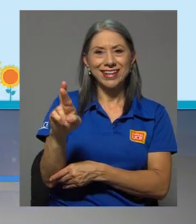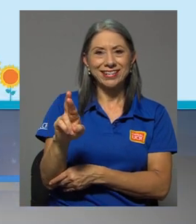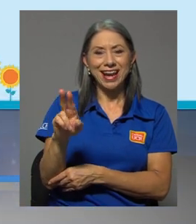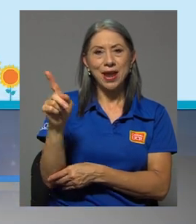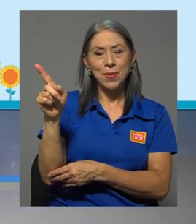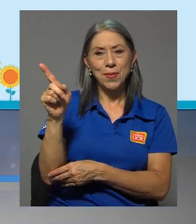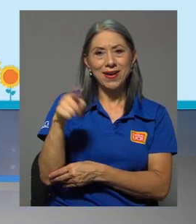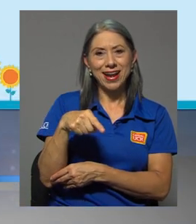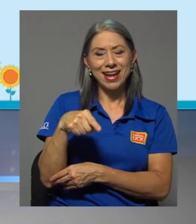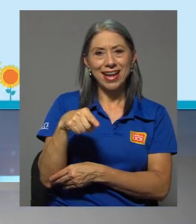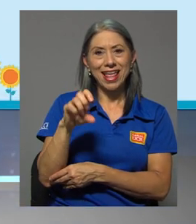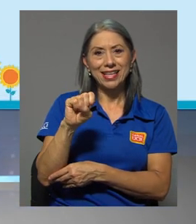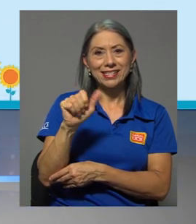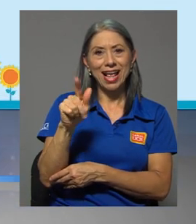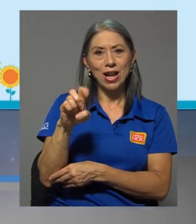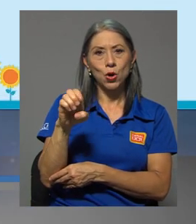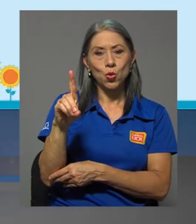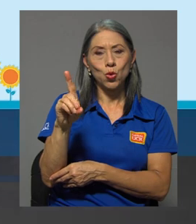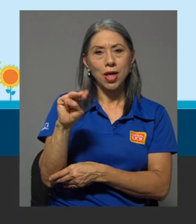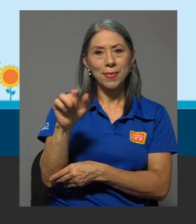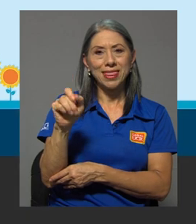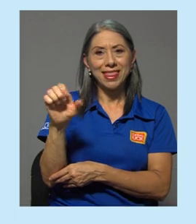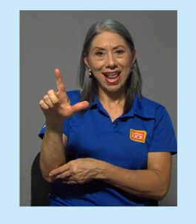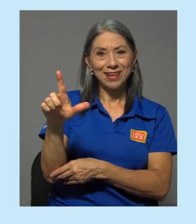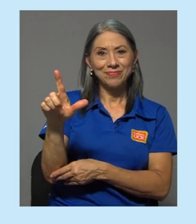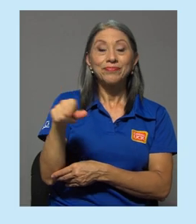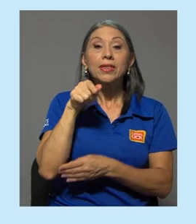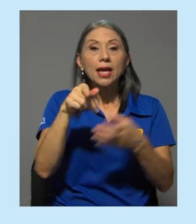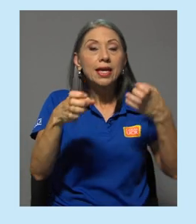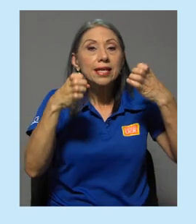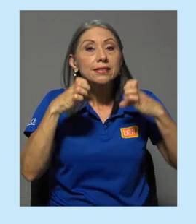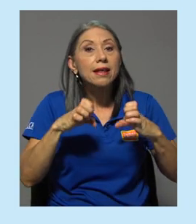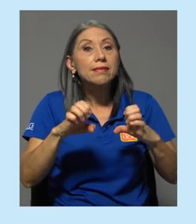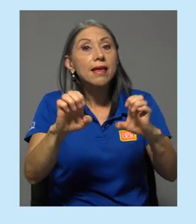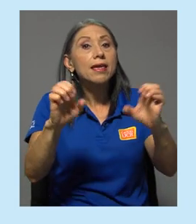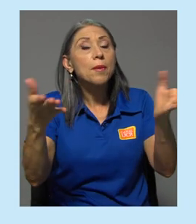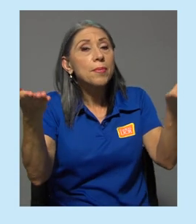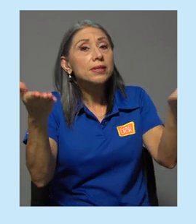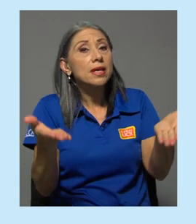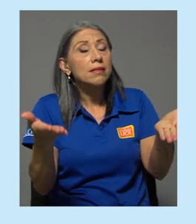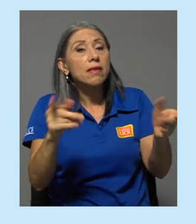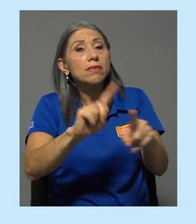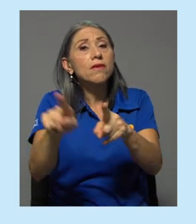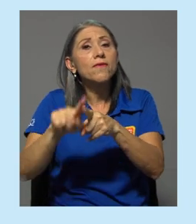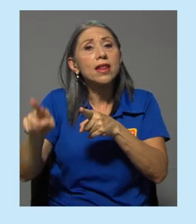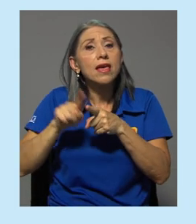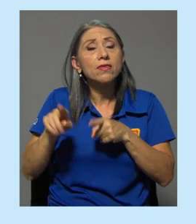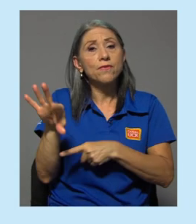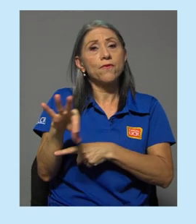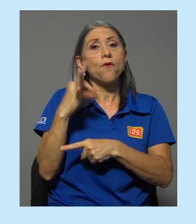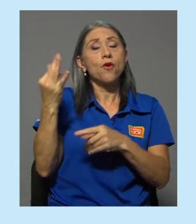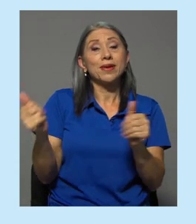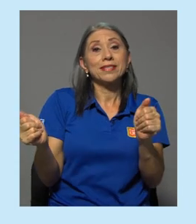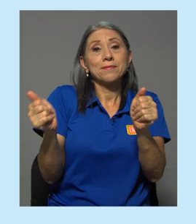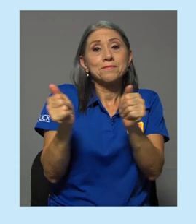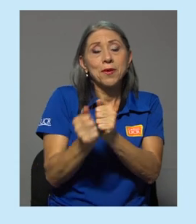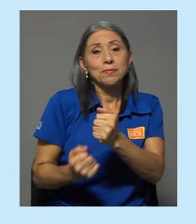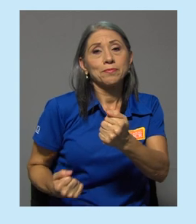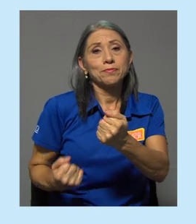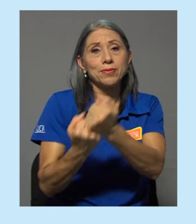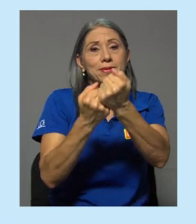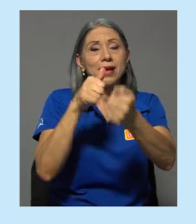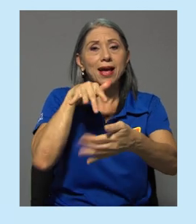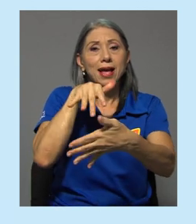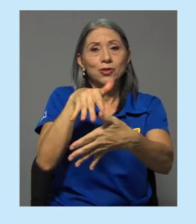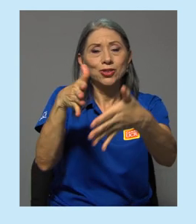barra inclinada salud mental esta estrategia presenta diferentes herramientas de acompañamiento para